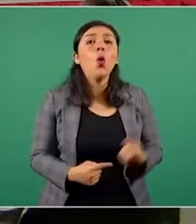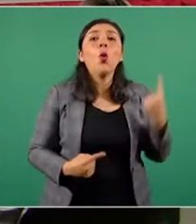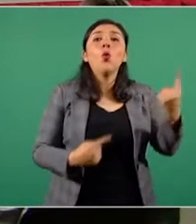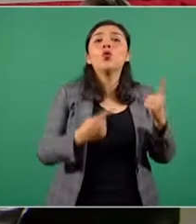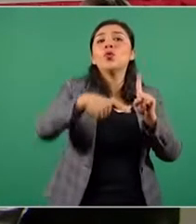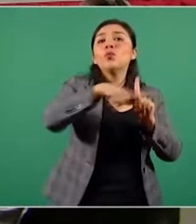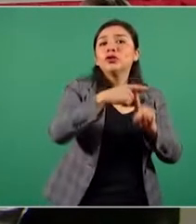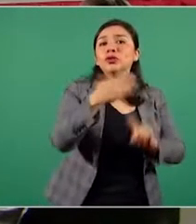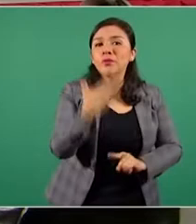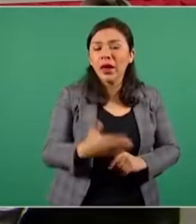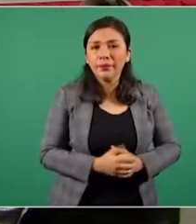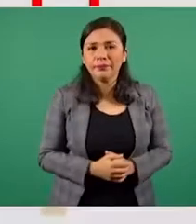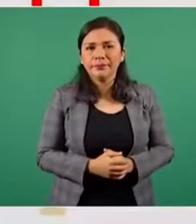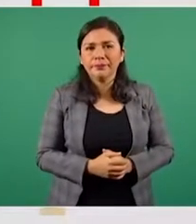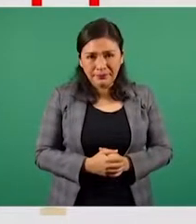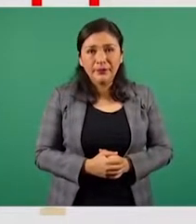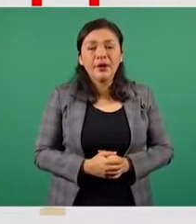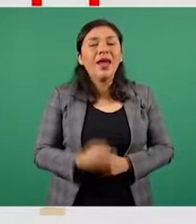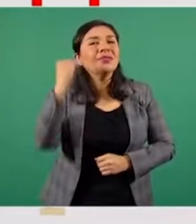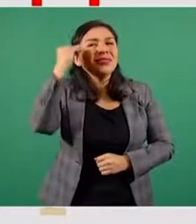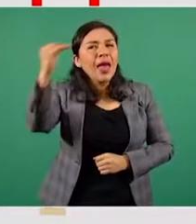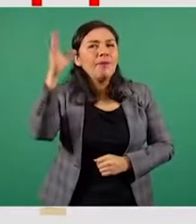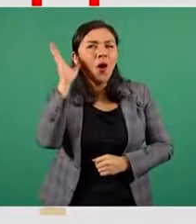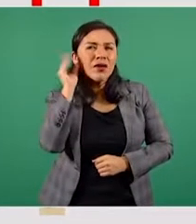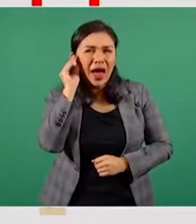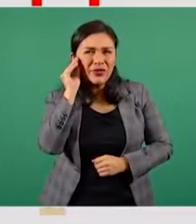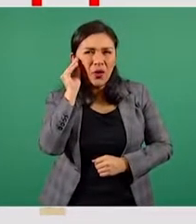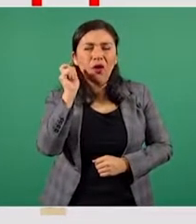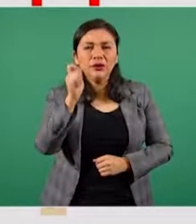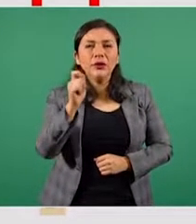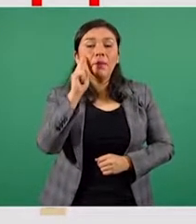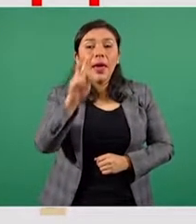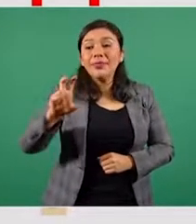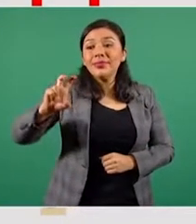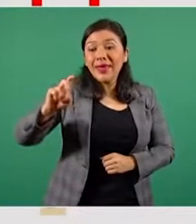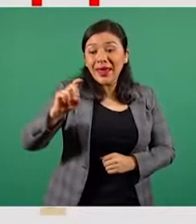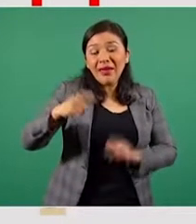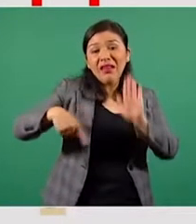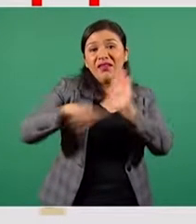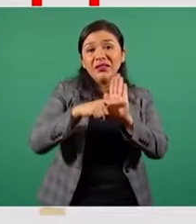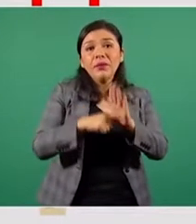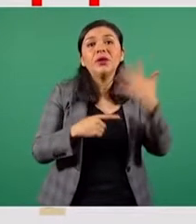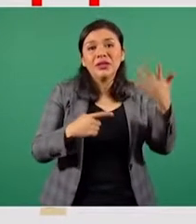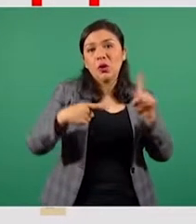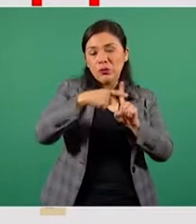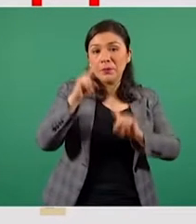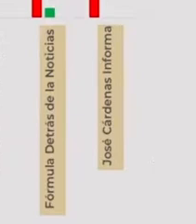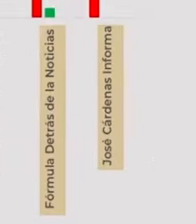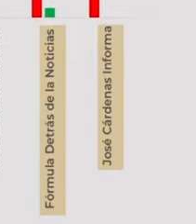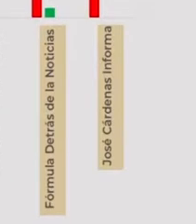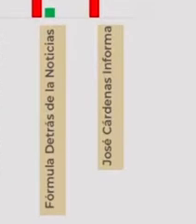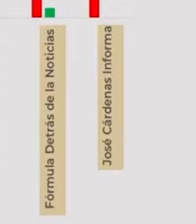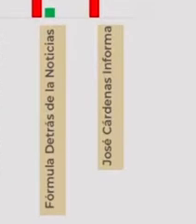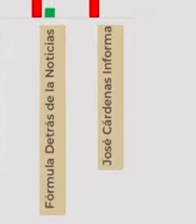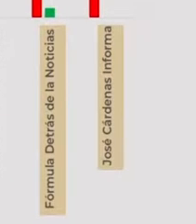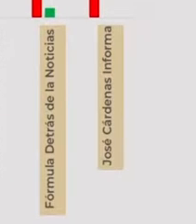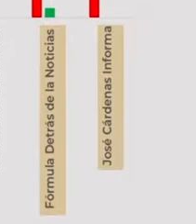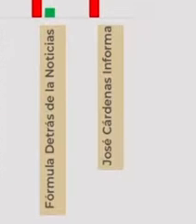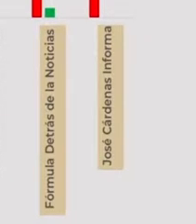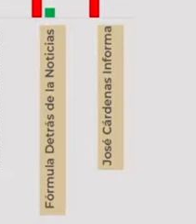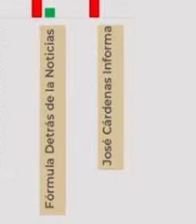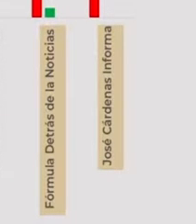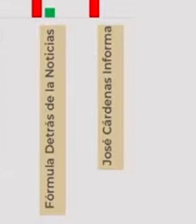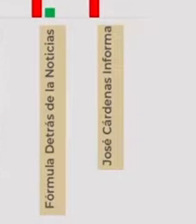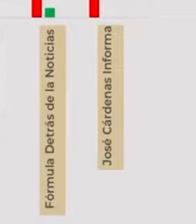positiva. En los tiempos de la radio, 30 negativas por cinco positivas. Sergio y Lupita en el